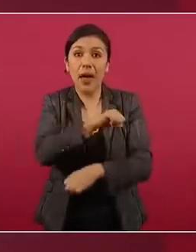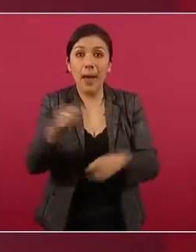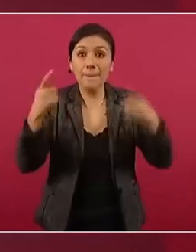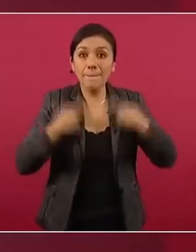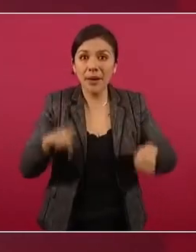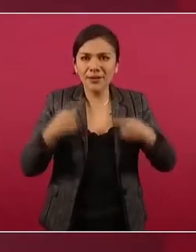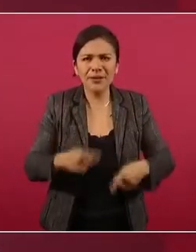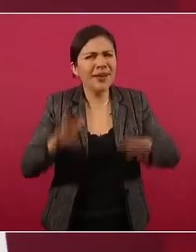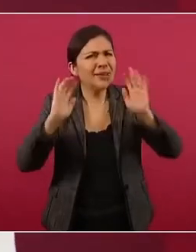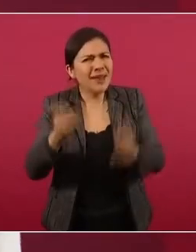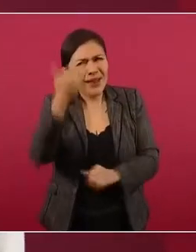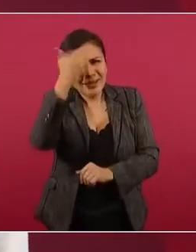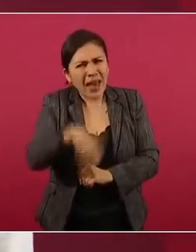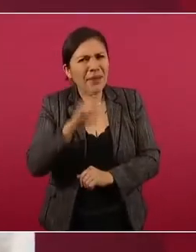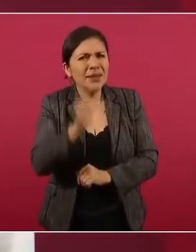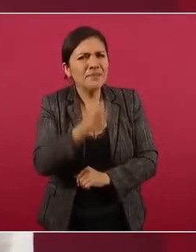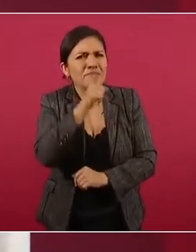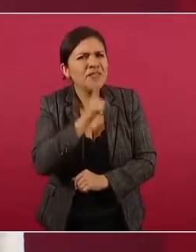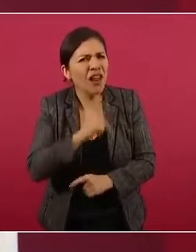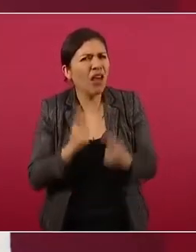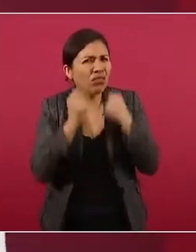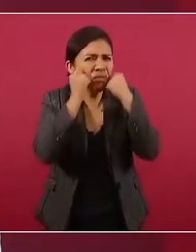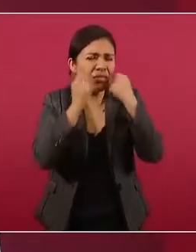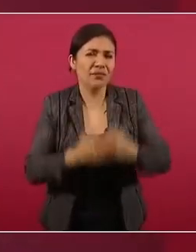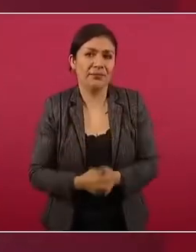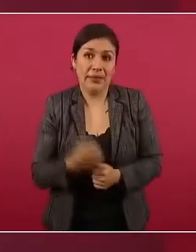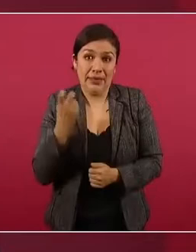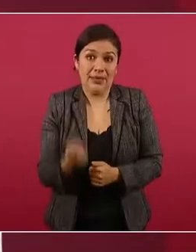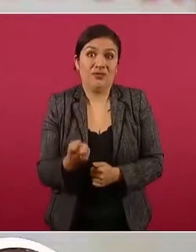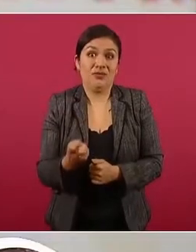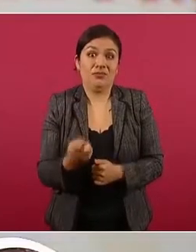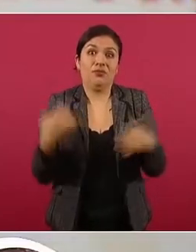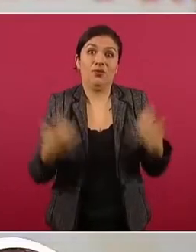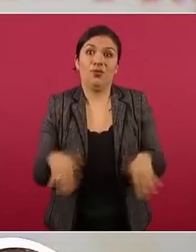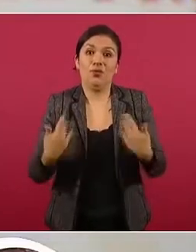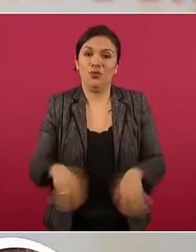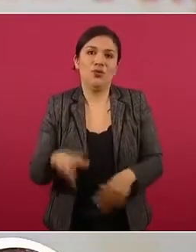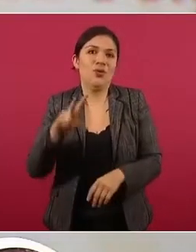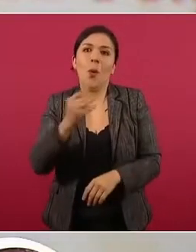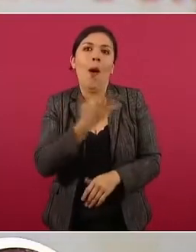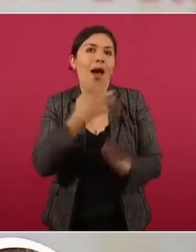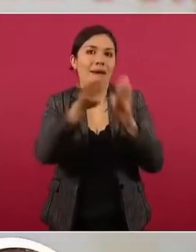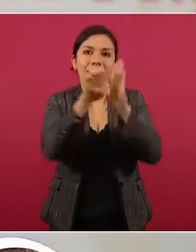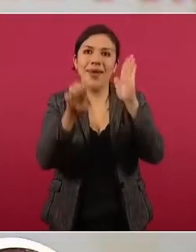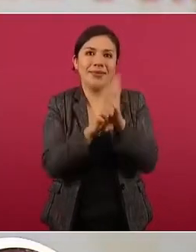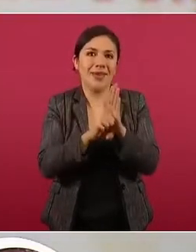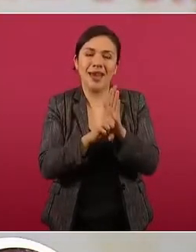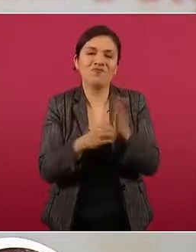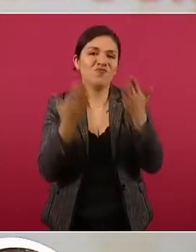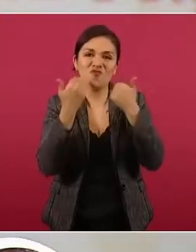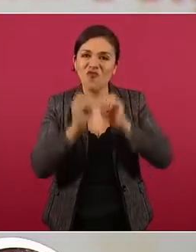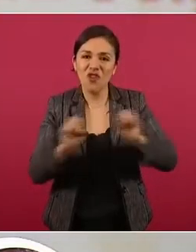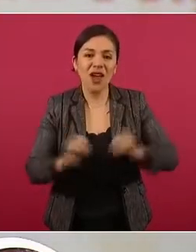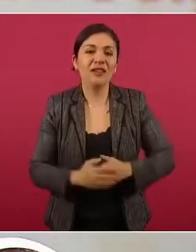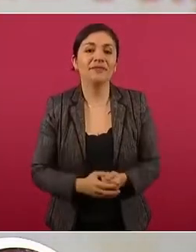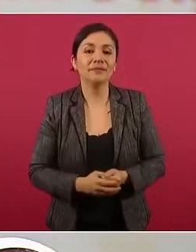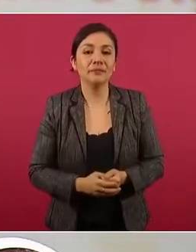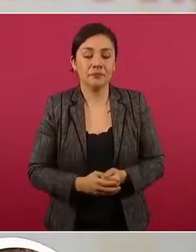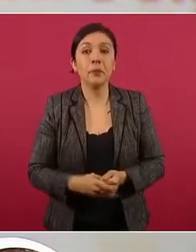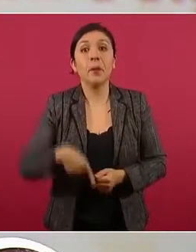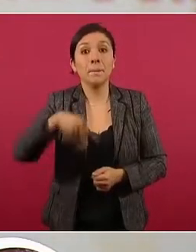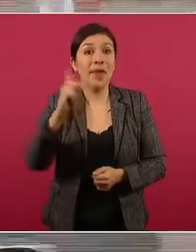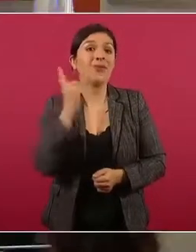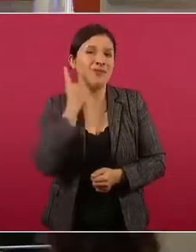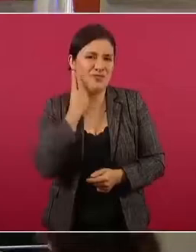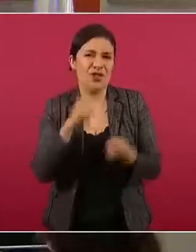sabiendas de que son falsas. Esto es faltar a la ética periodística. Pero no sólo el diputado